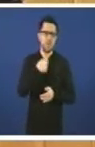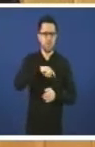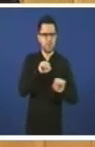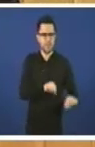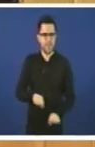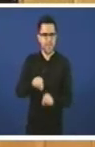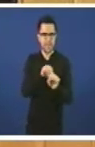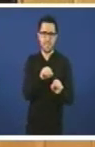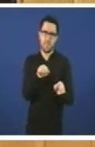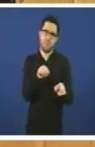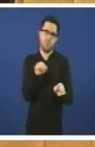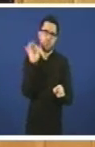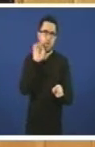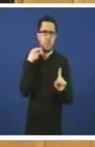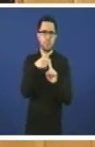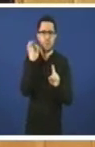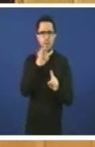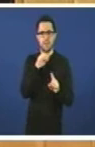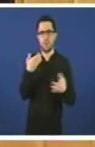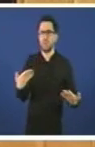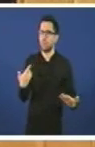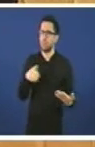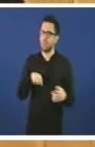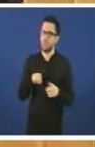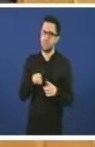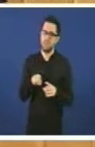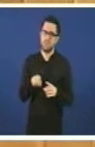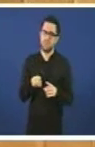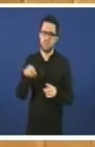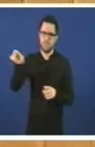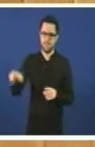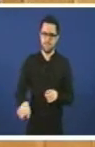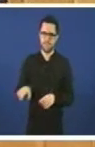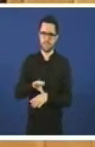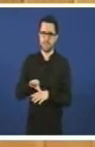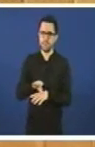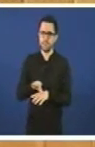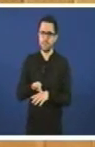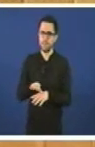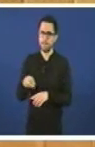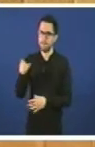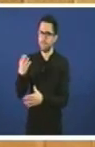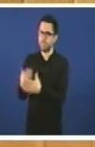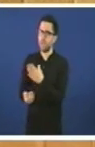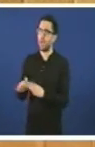Agora ven, outra cousa de inamitalos. E, señor consellero, voste que dixo? Por certo, tivo un lapsus